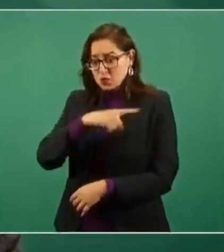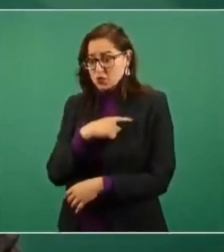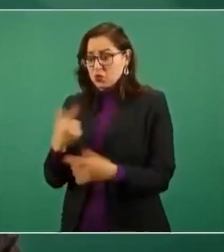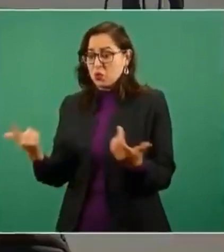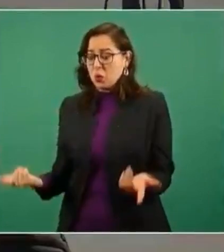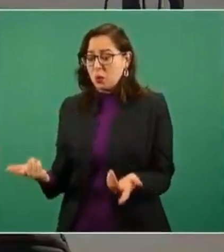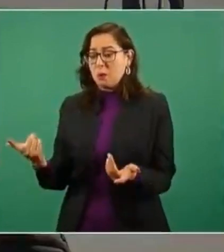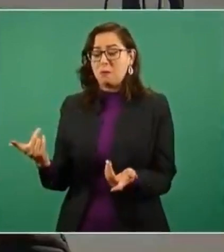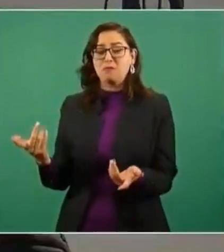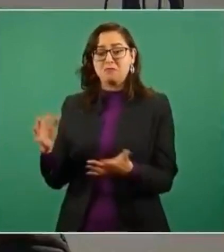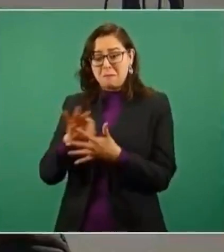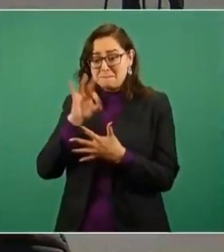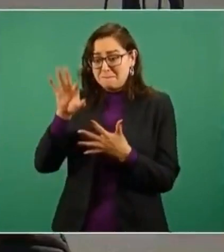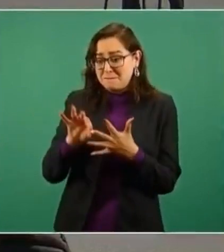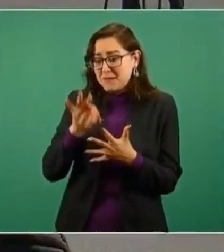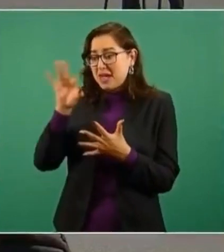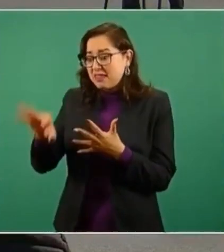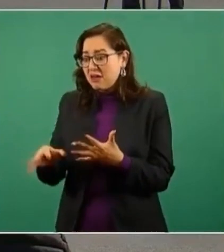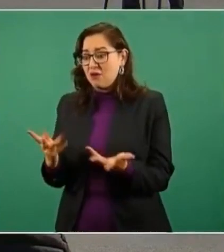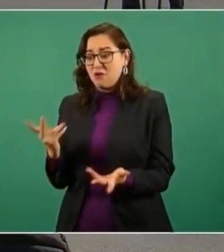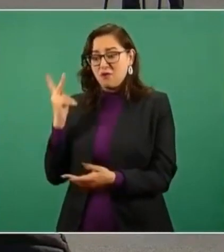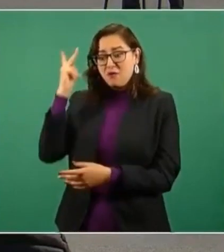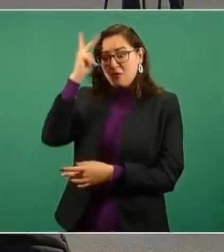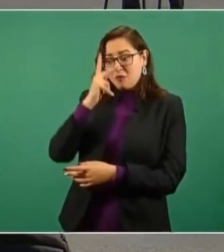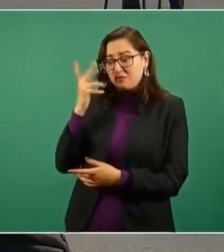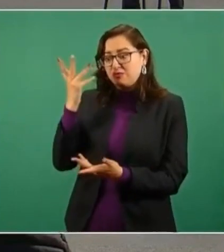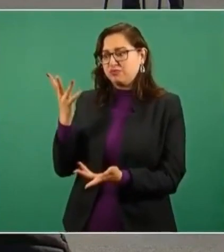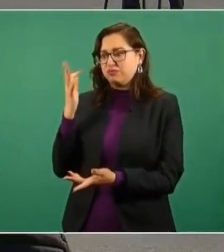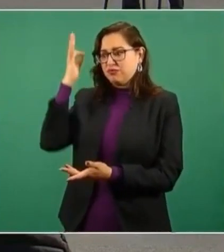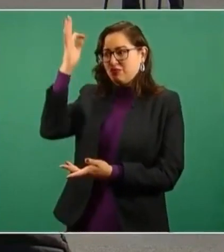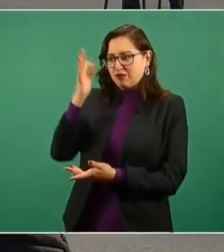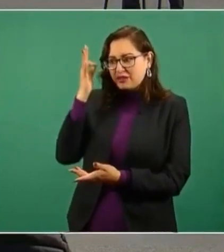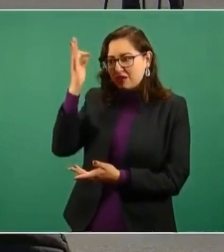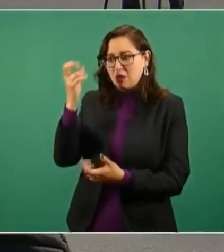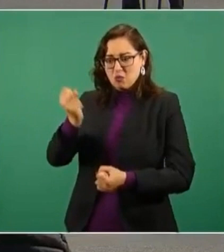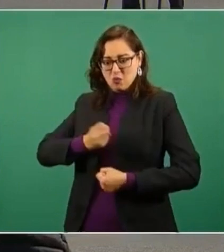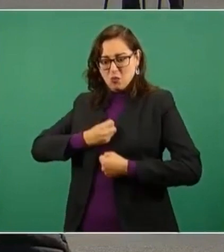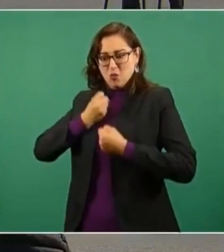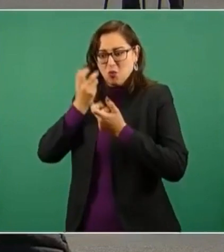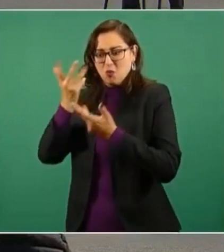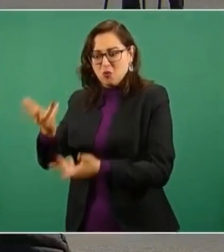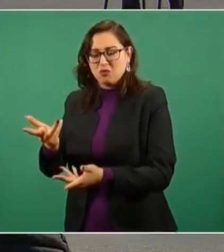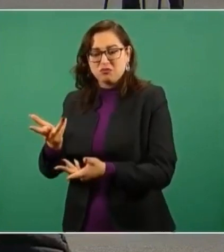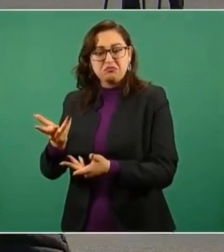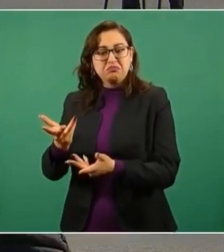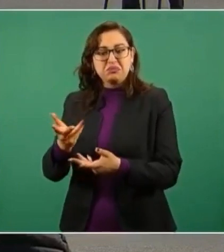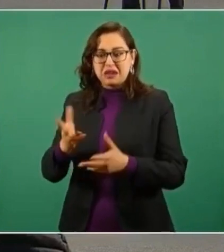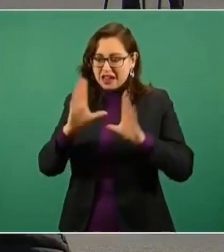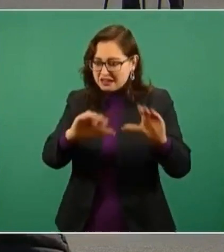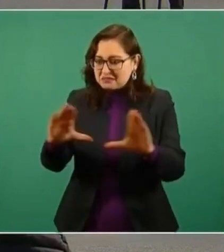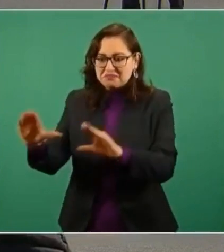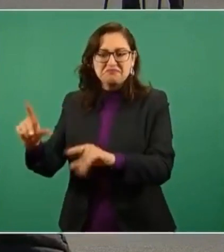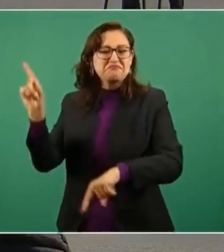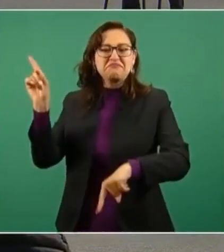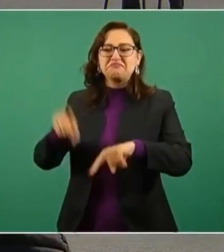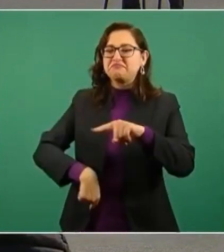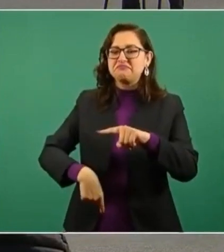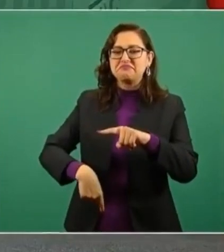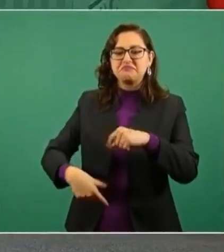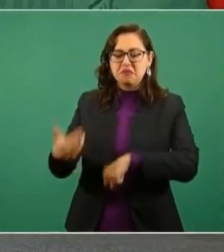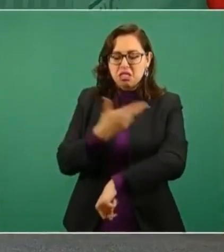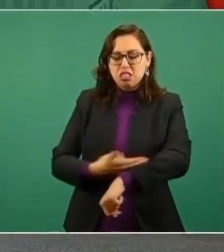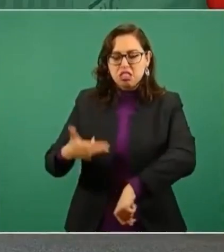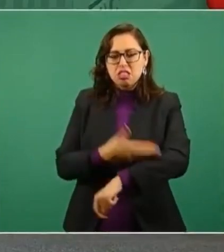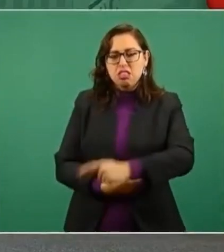poetas, verdaderos idealistas, verdaderos funcionarios públicos a simples burócratas, administradores